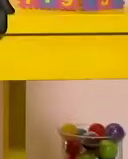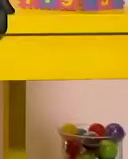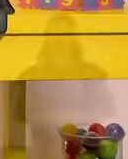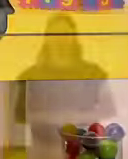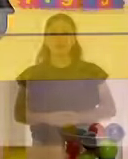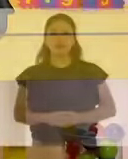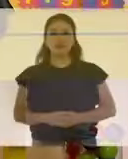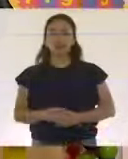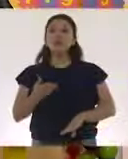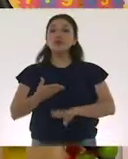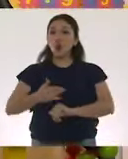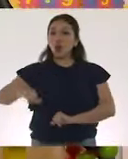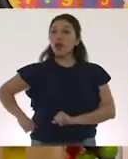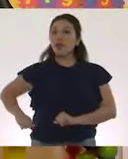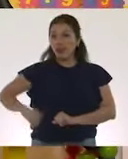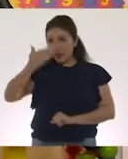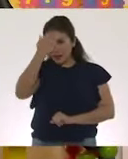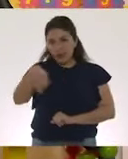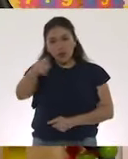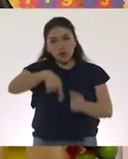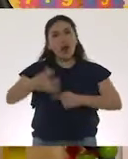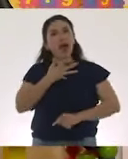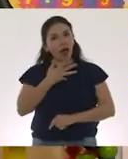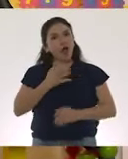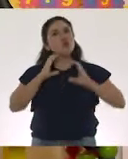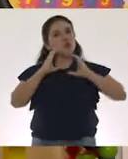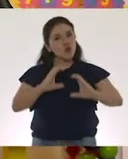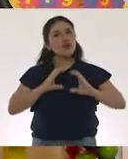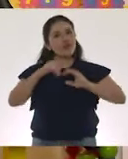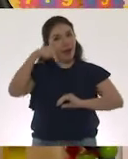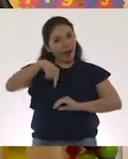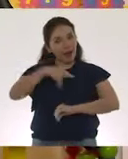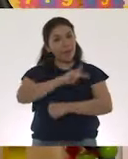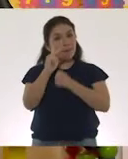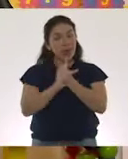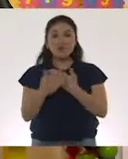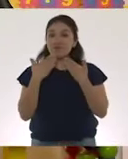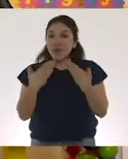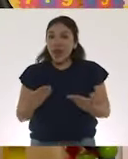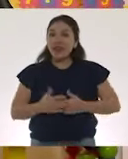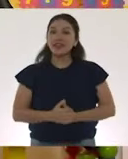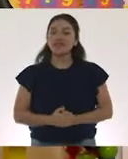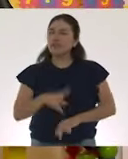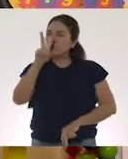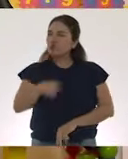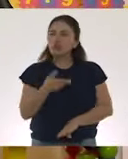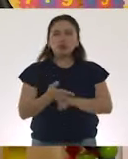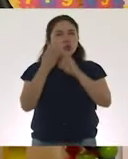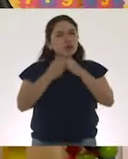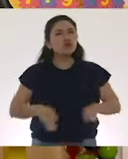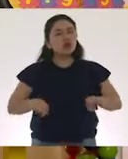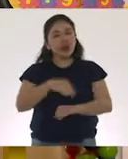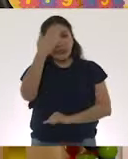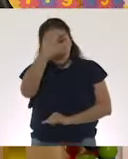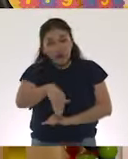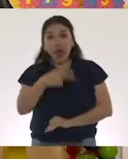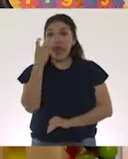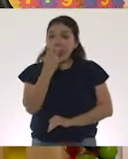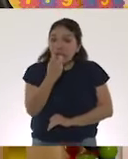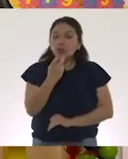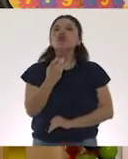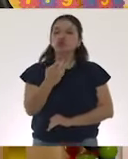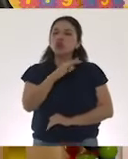¿Qué interesante es saber cómo se están cuidando las niñas y los niños de nuestro país? Y es que es muy importante saberlo porque así